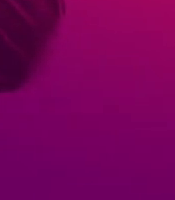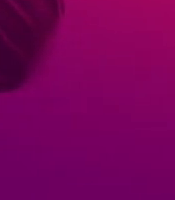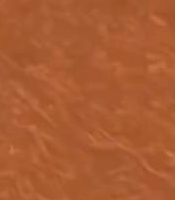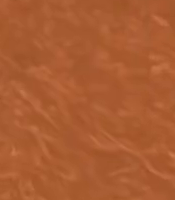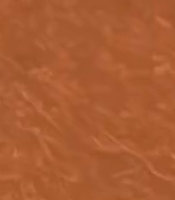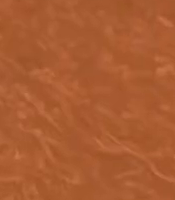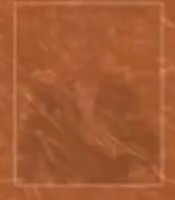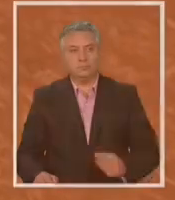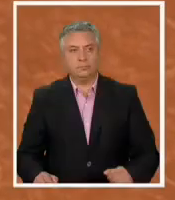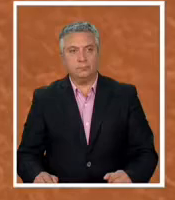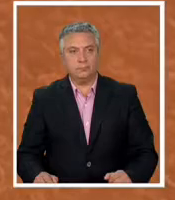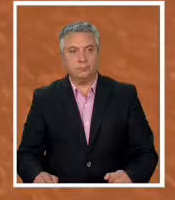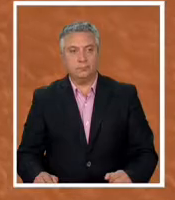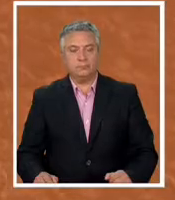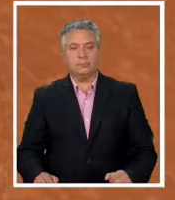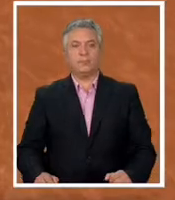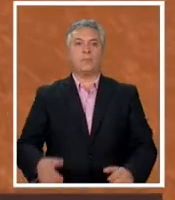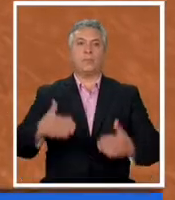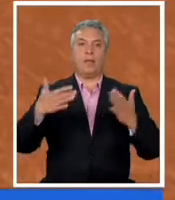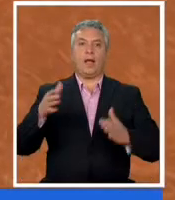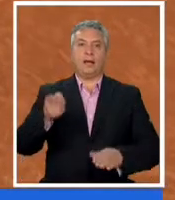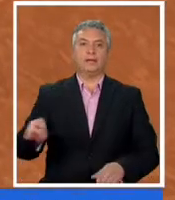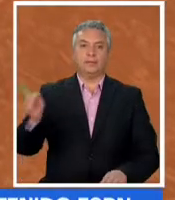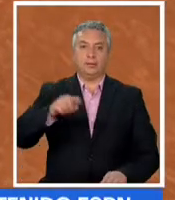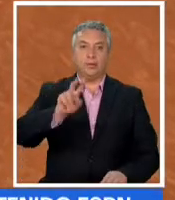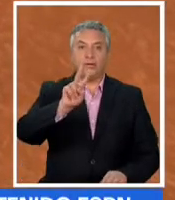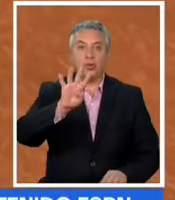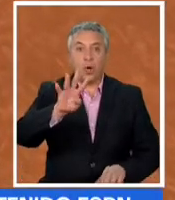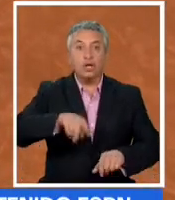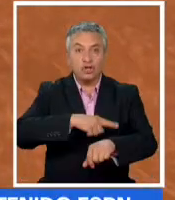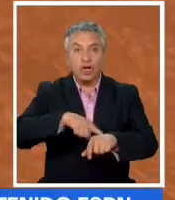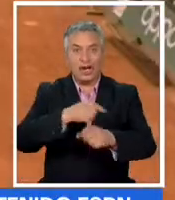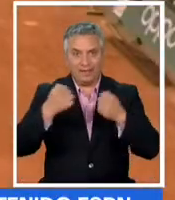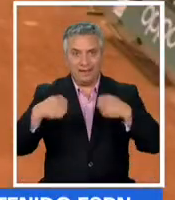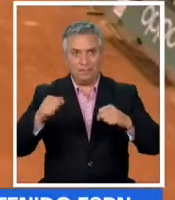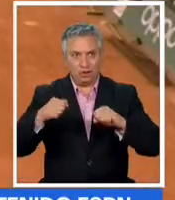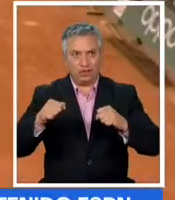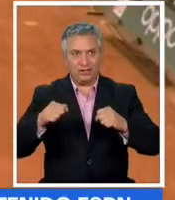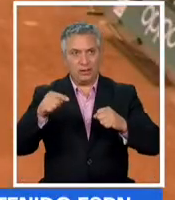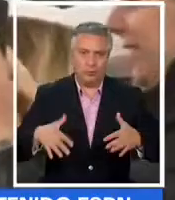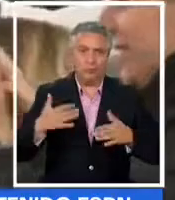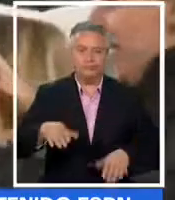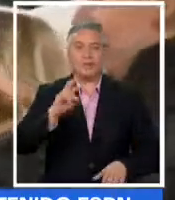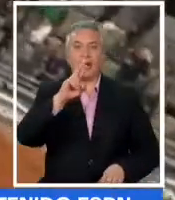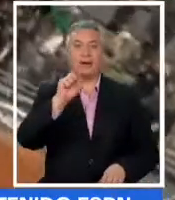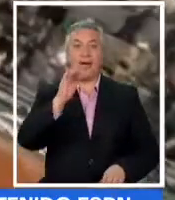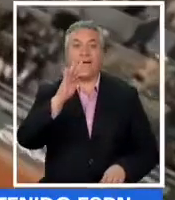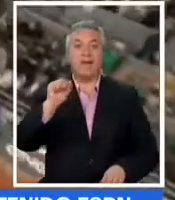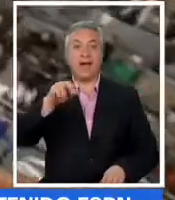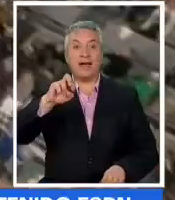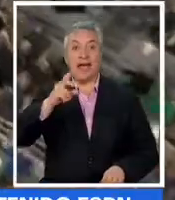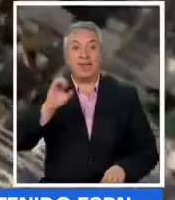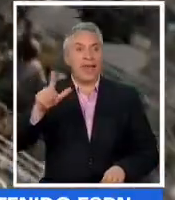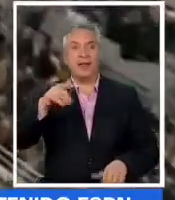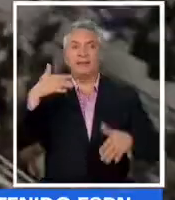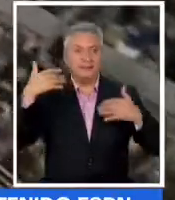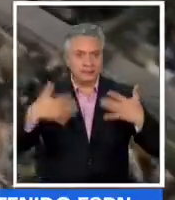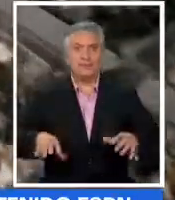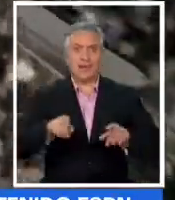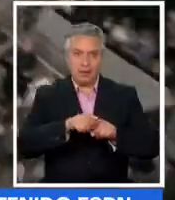Plus y regresamos a 24 horas deportes con este partidadal que va por su